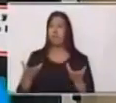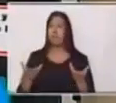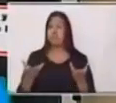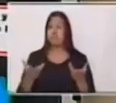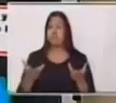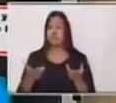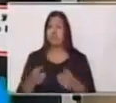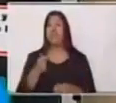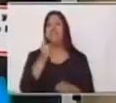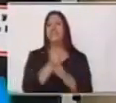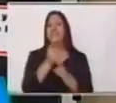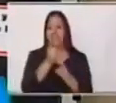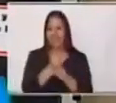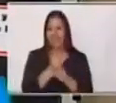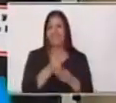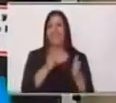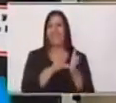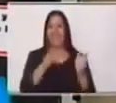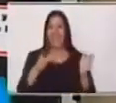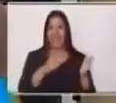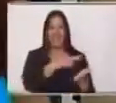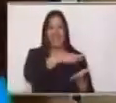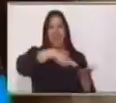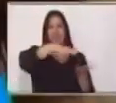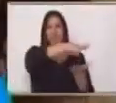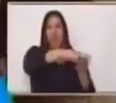Correcto, pertenece a la literatura regional.